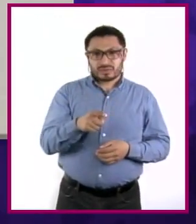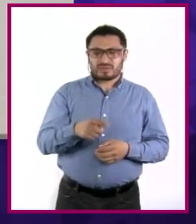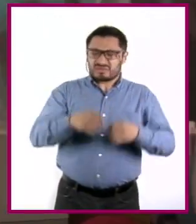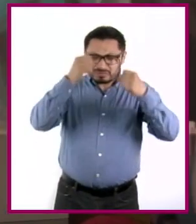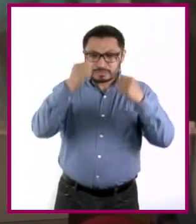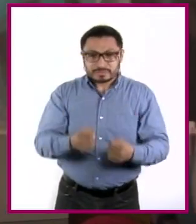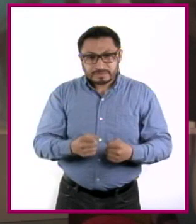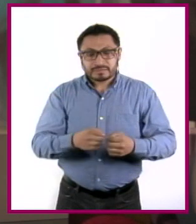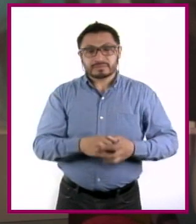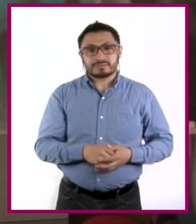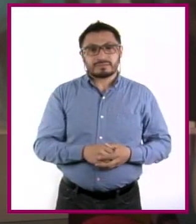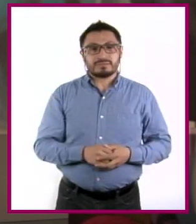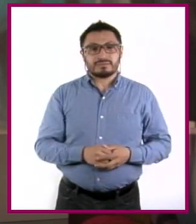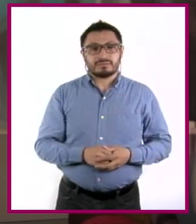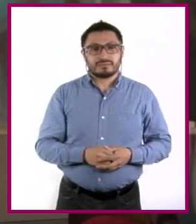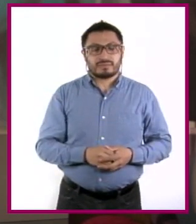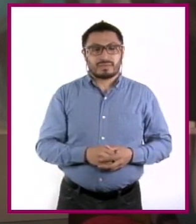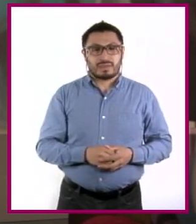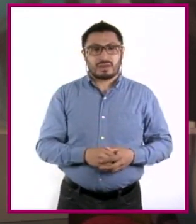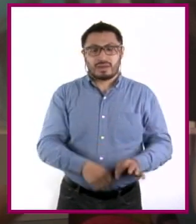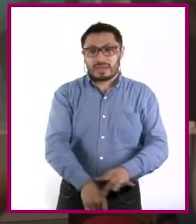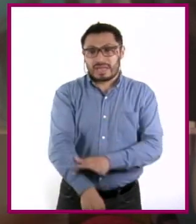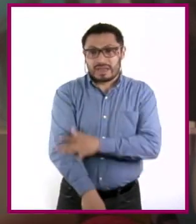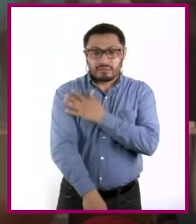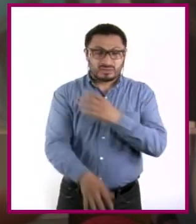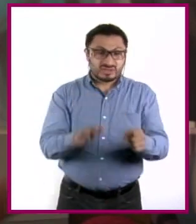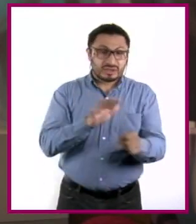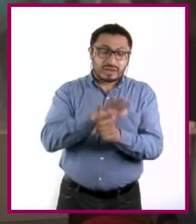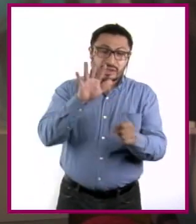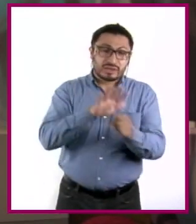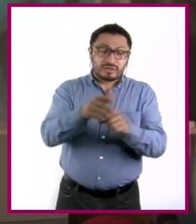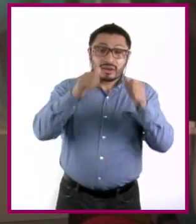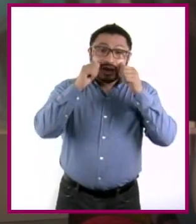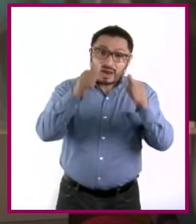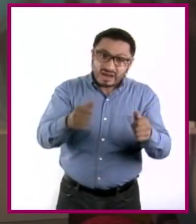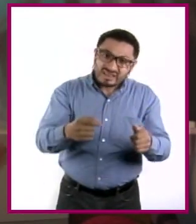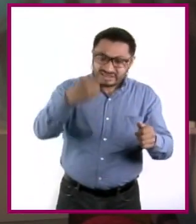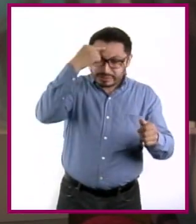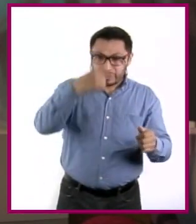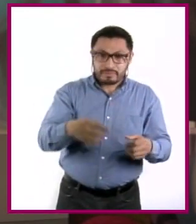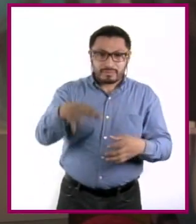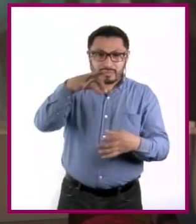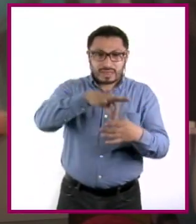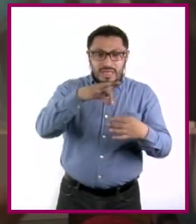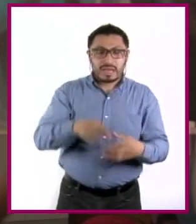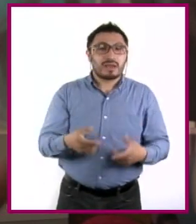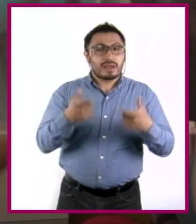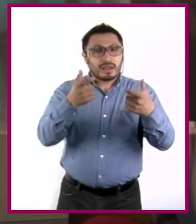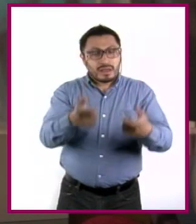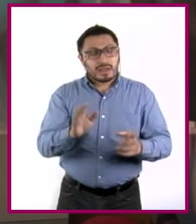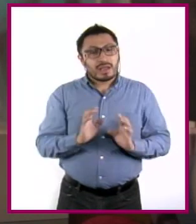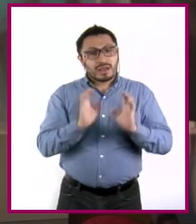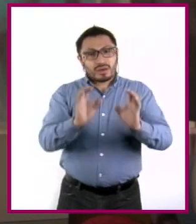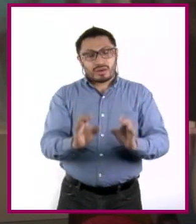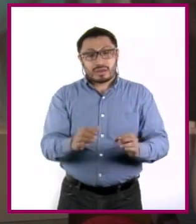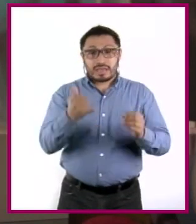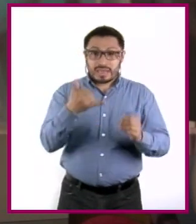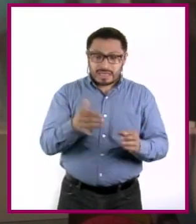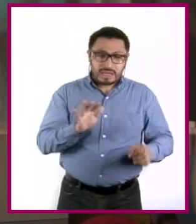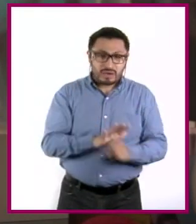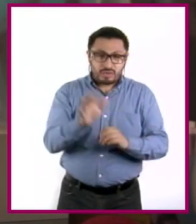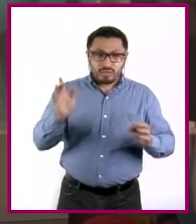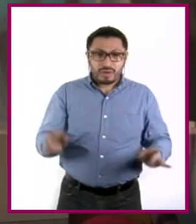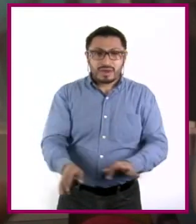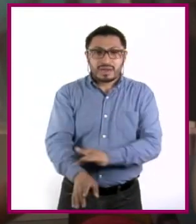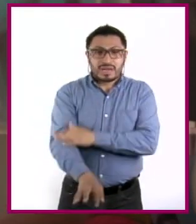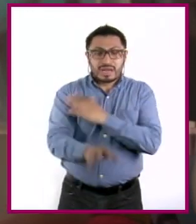seguridad. ¿De qué tipo de emociones tenemos que estar atentos para cuidar nuestro bolsillo y cuáles otras podemos promover para